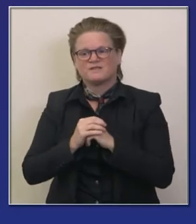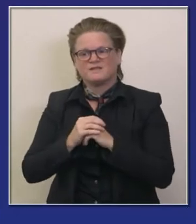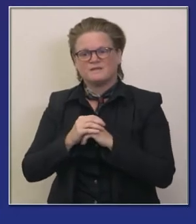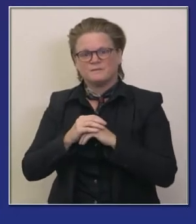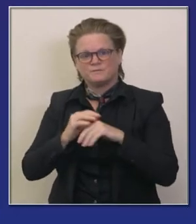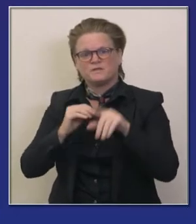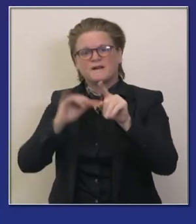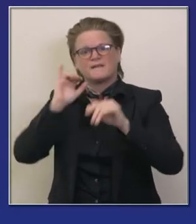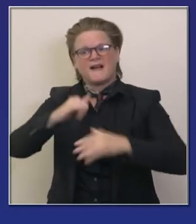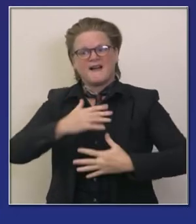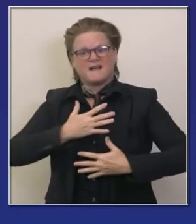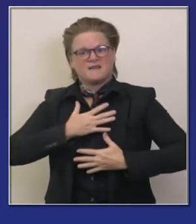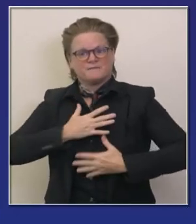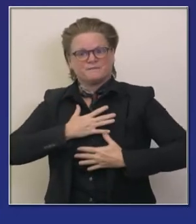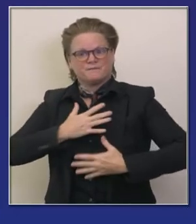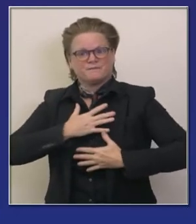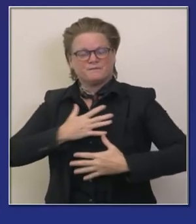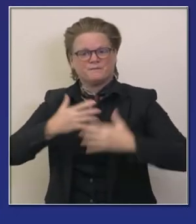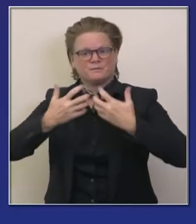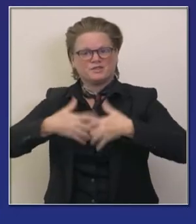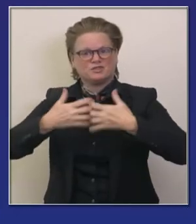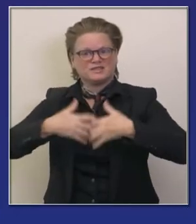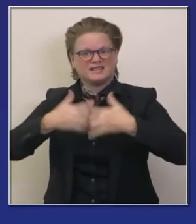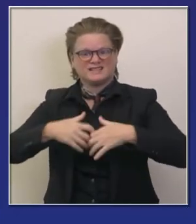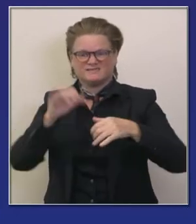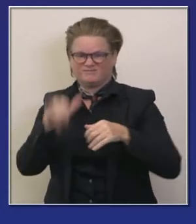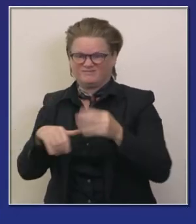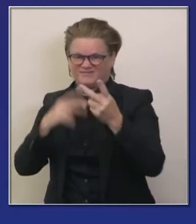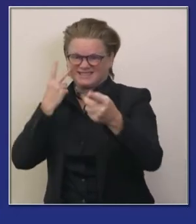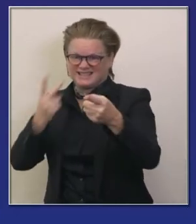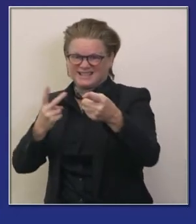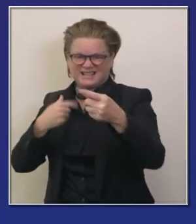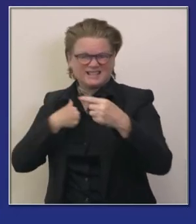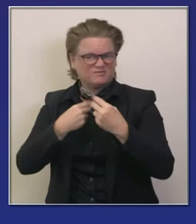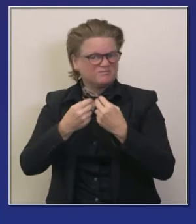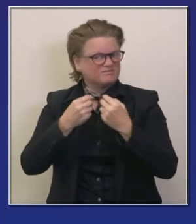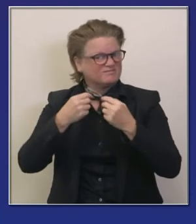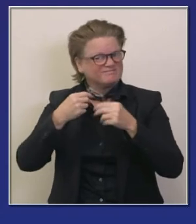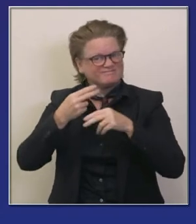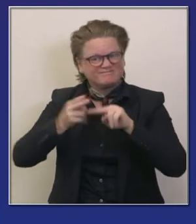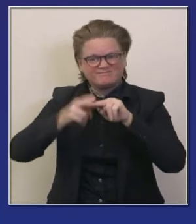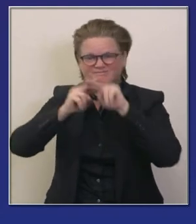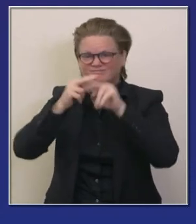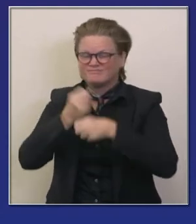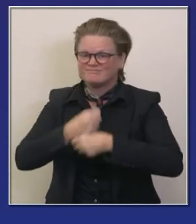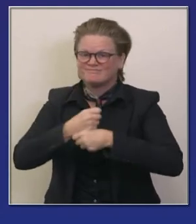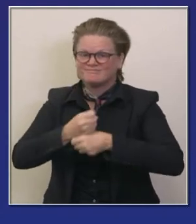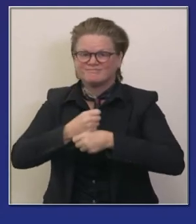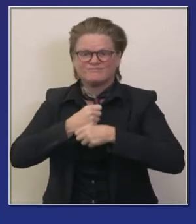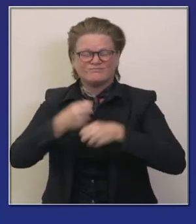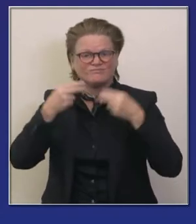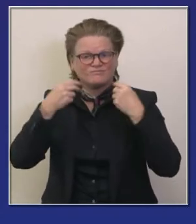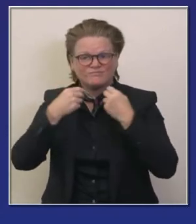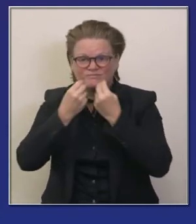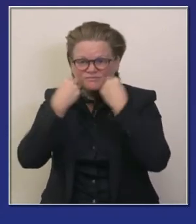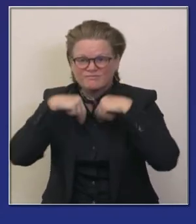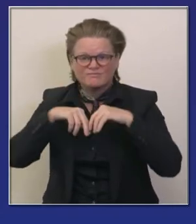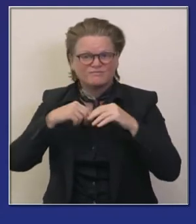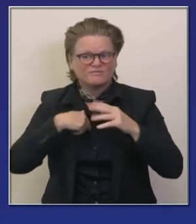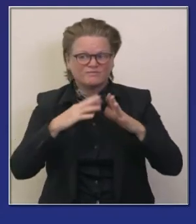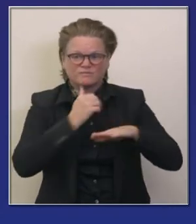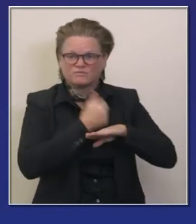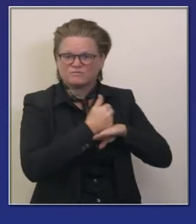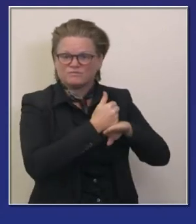7 mil ventiladores es el número de ventiladores disponibles actualmente dentro del sistema de salud